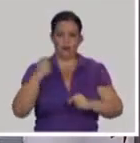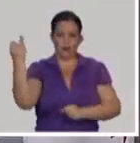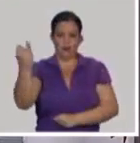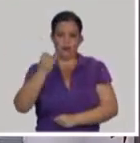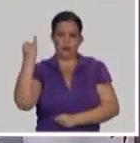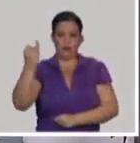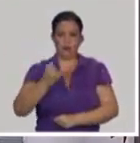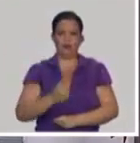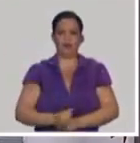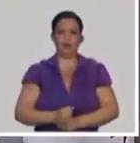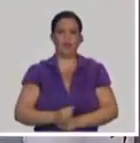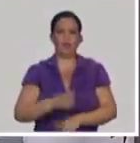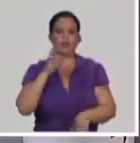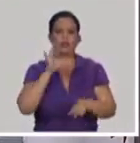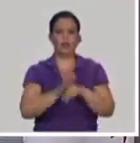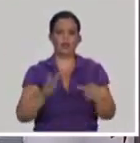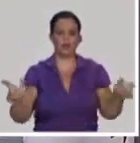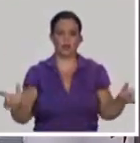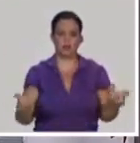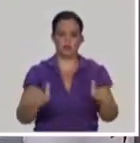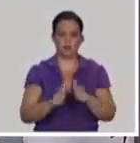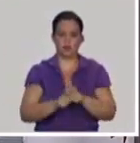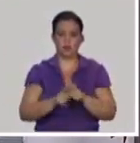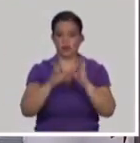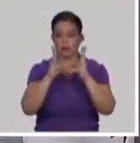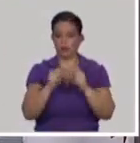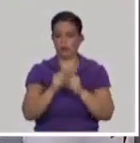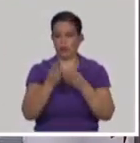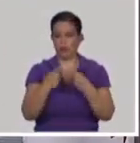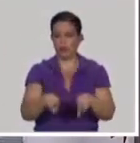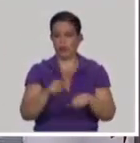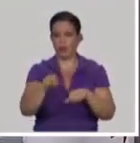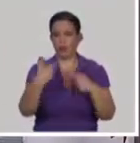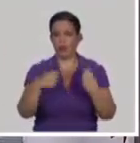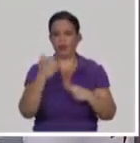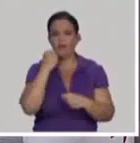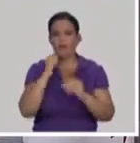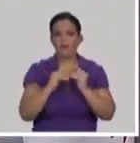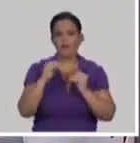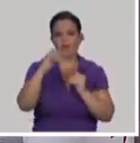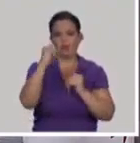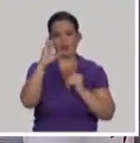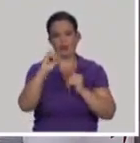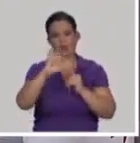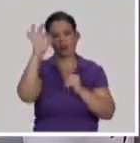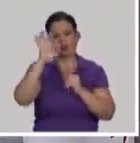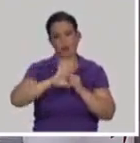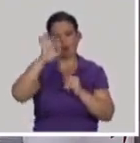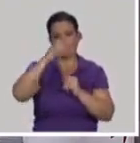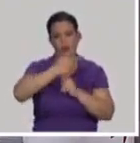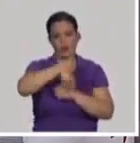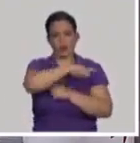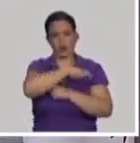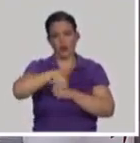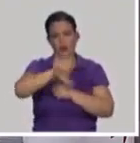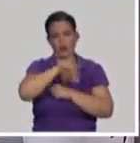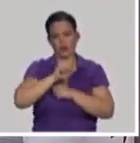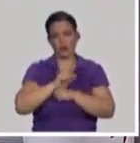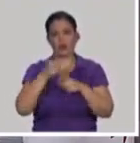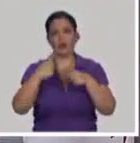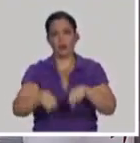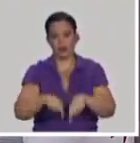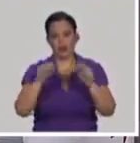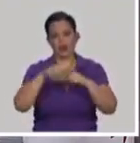% de la población. Y eso implicaría además que eso va a complementar todo otro grupo de medidas que ha adoptado el país en términos de